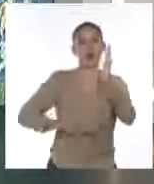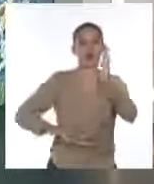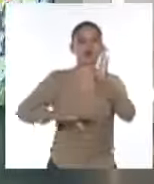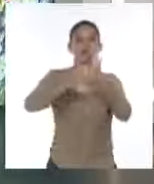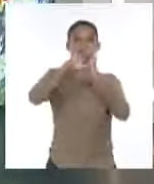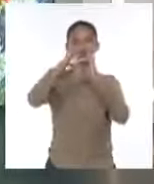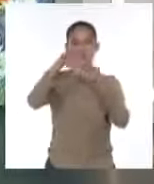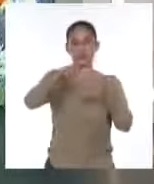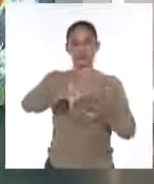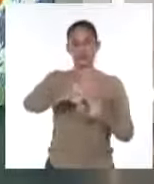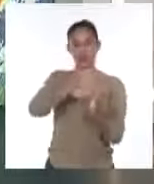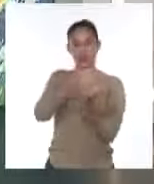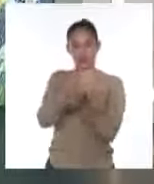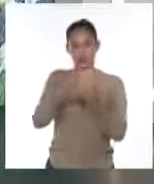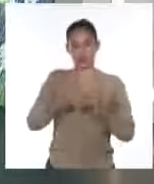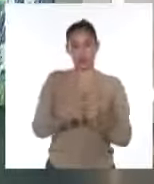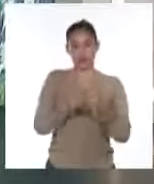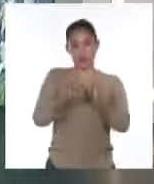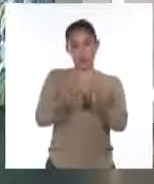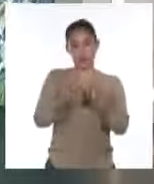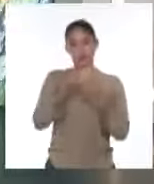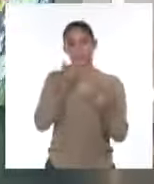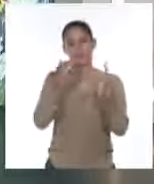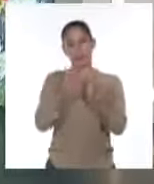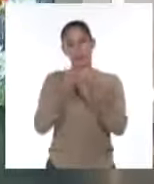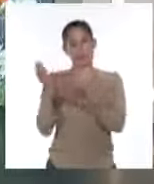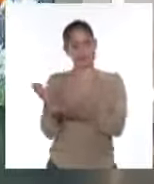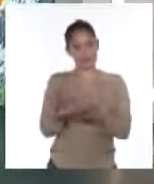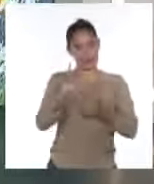bajas. Esto es todo en cuanto a la información meteorológica. Tengan todo. Feliz tarde y hasta mañana.